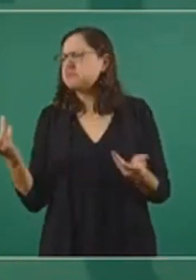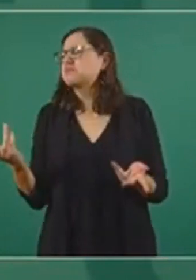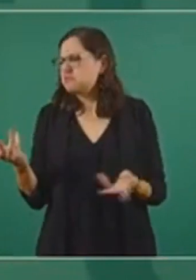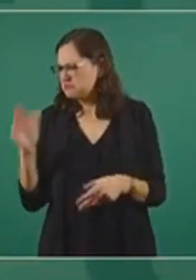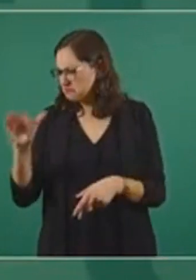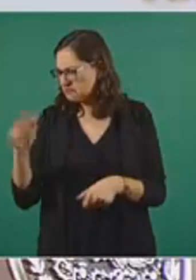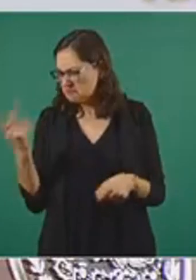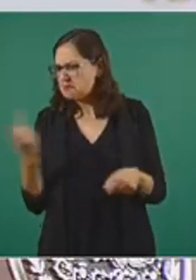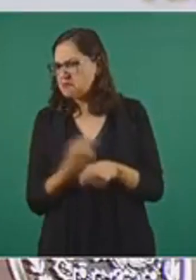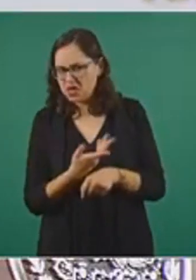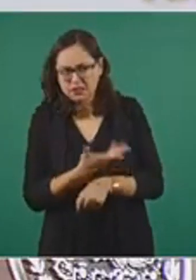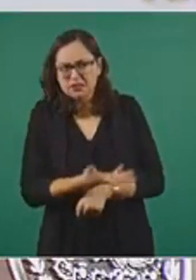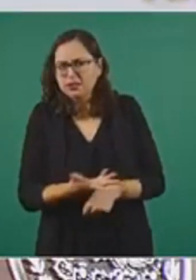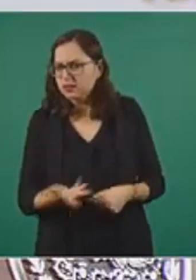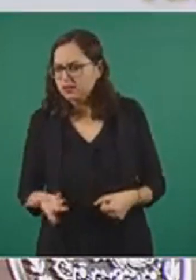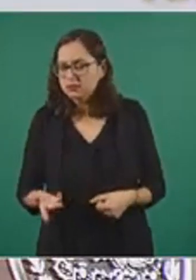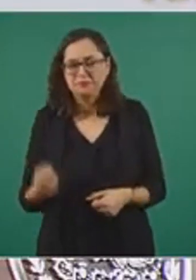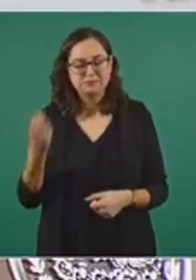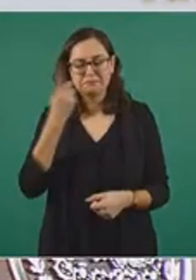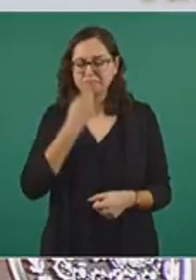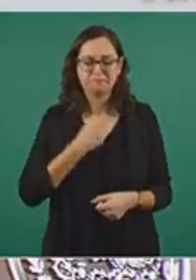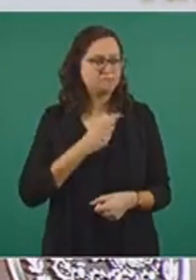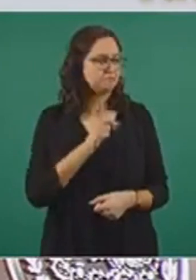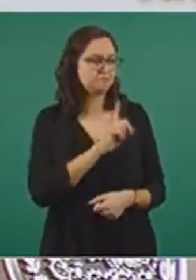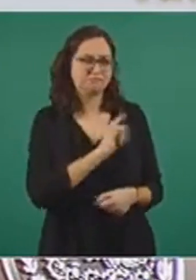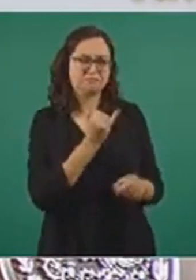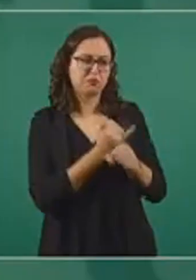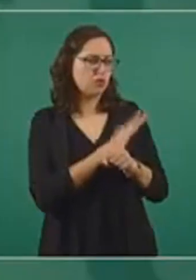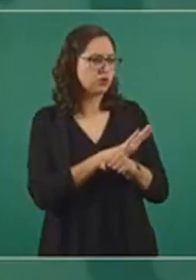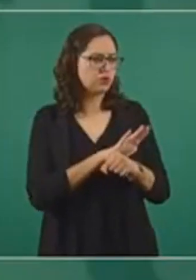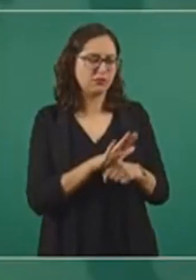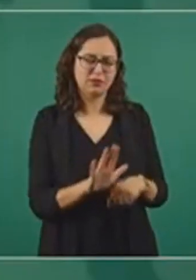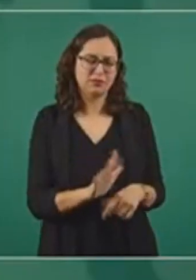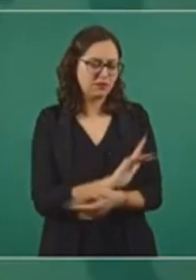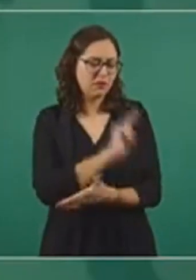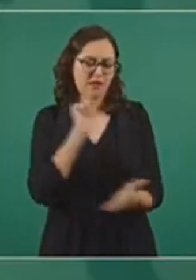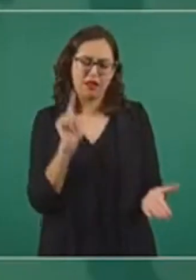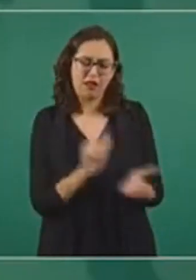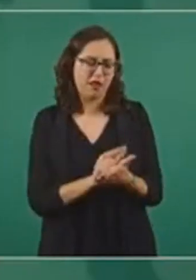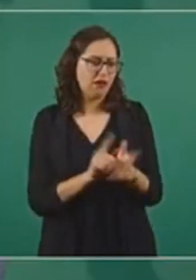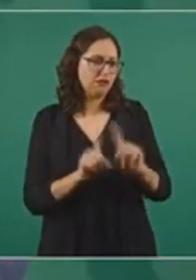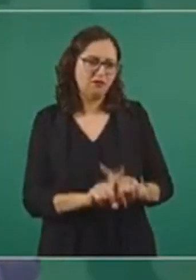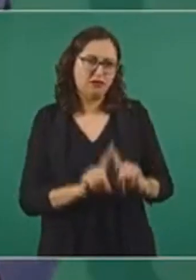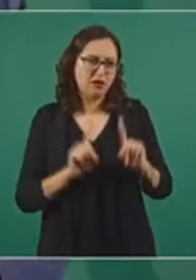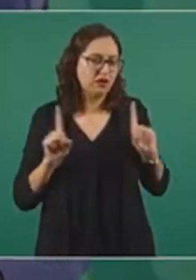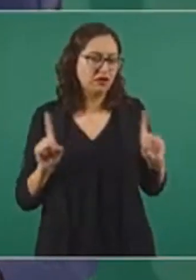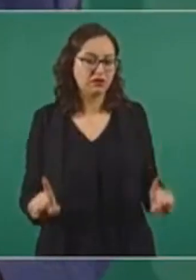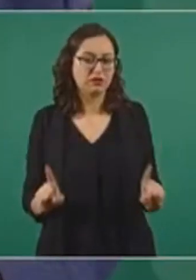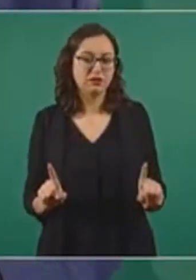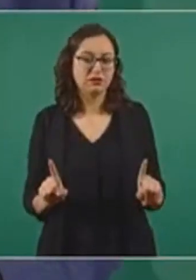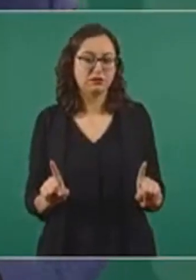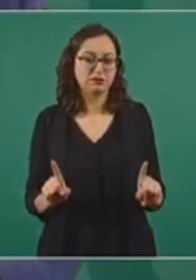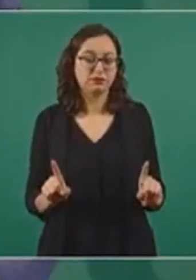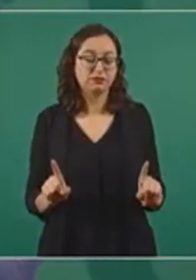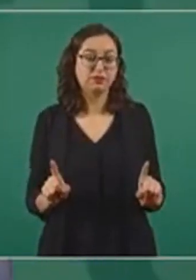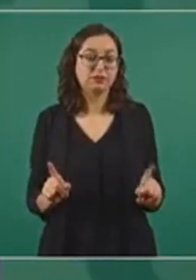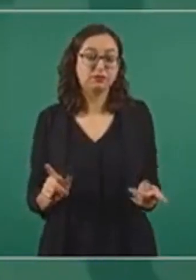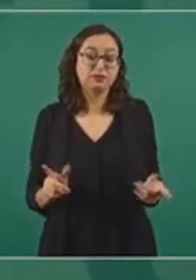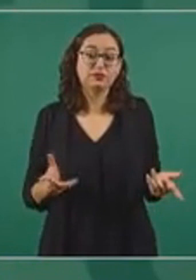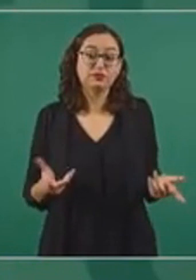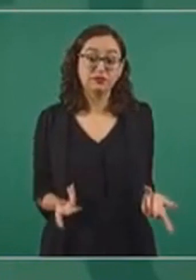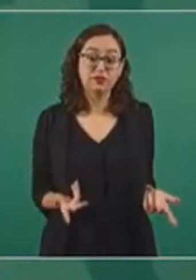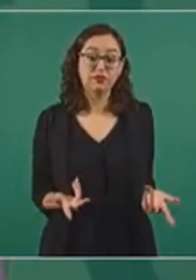que no es posible legalmente y que además sí sería una especie